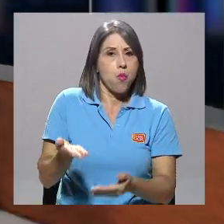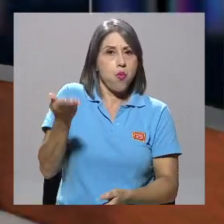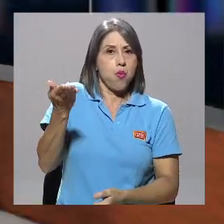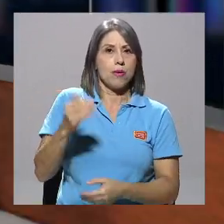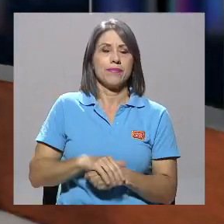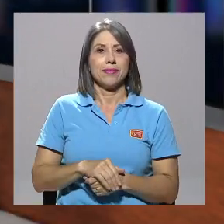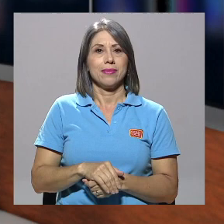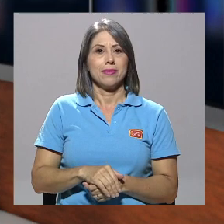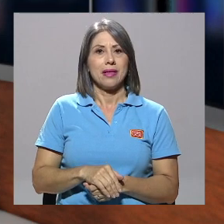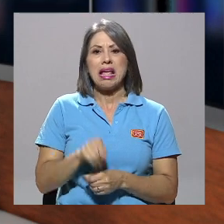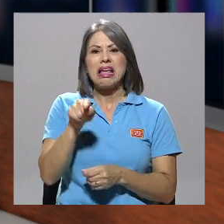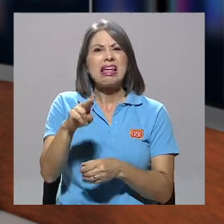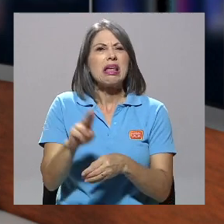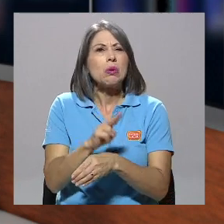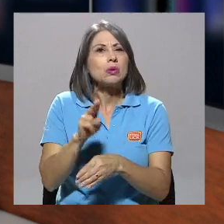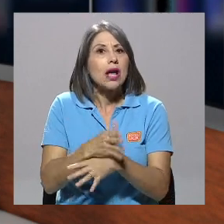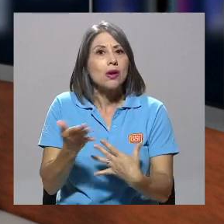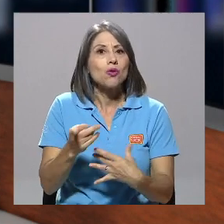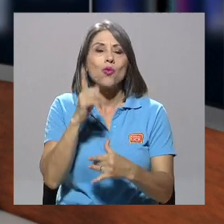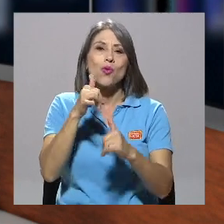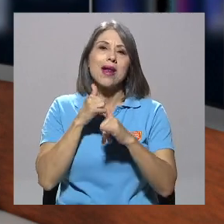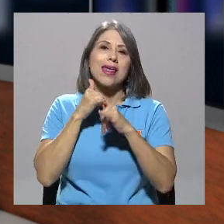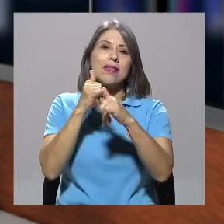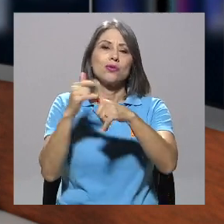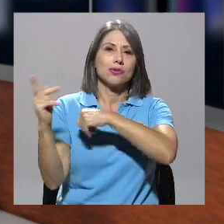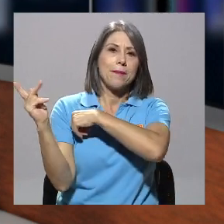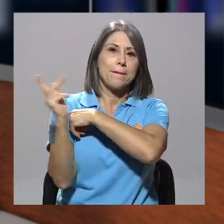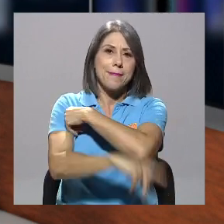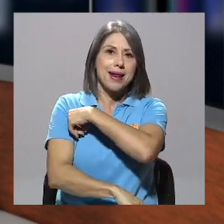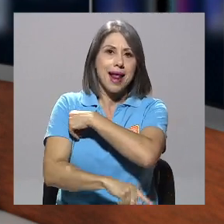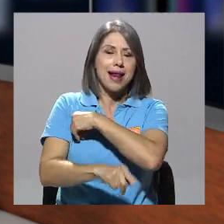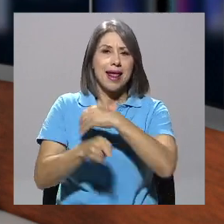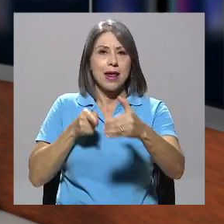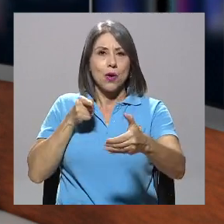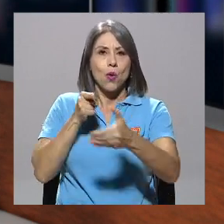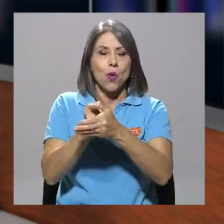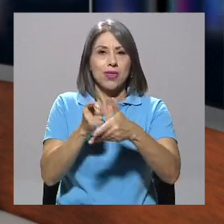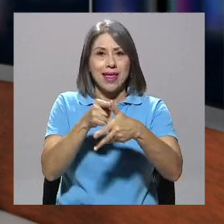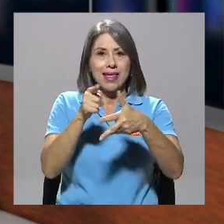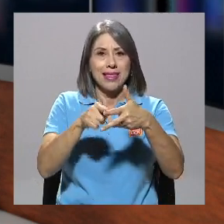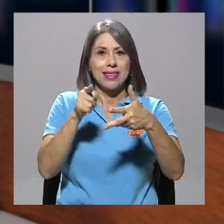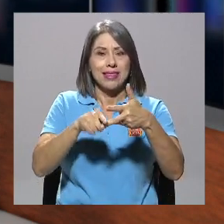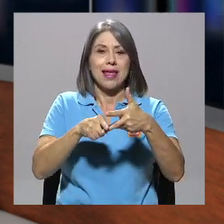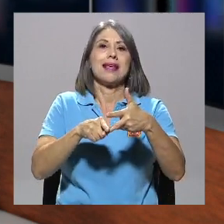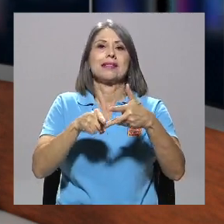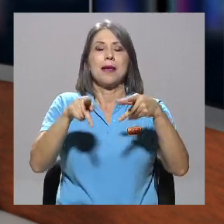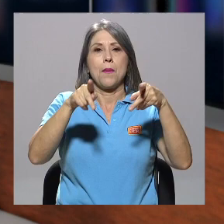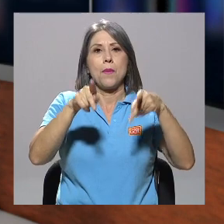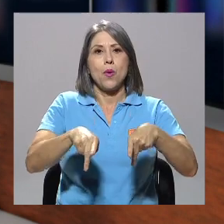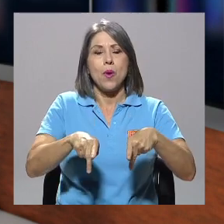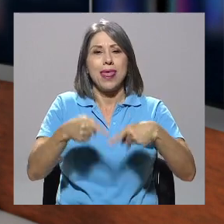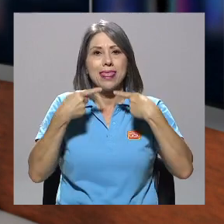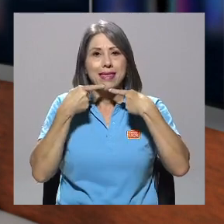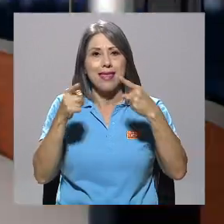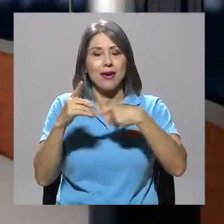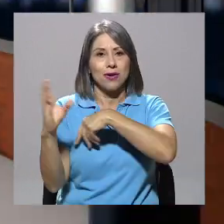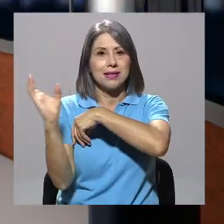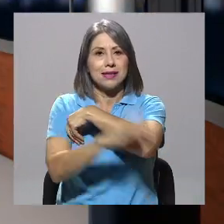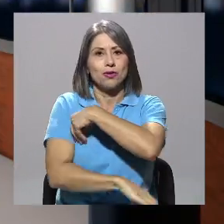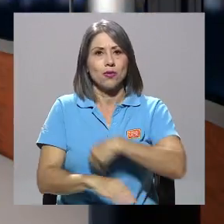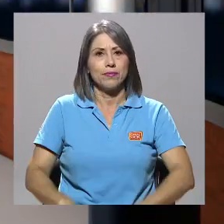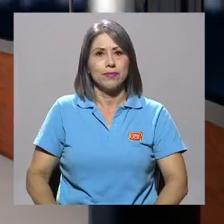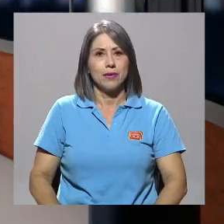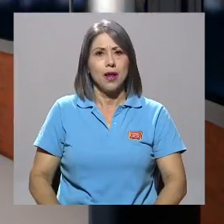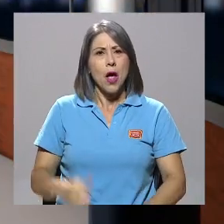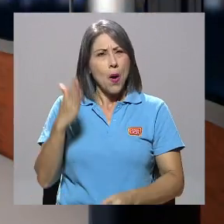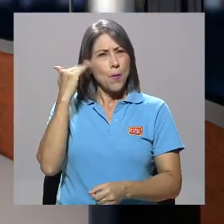La más contundente de todas, una denuncia penal en contra de los tres comisionados que dictaron la sanción. ¿Por